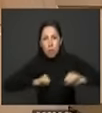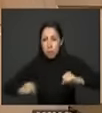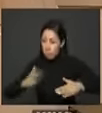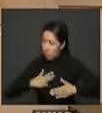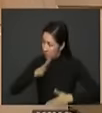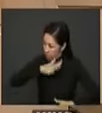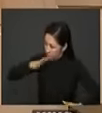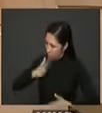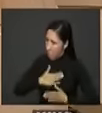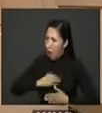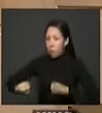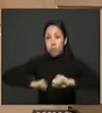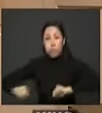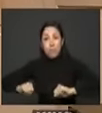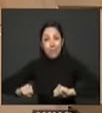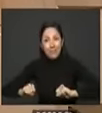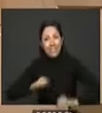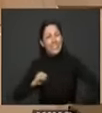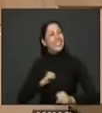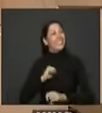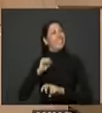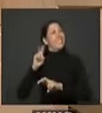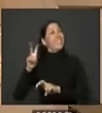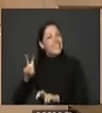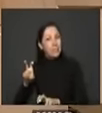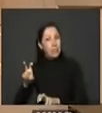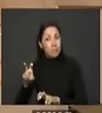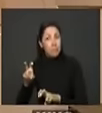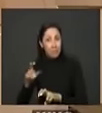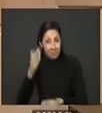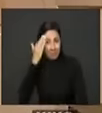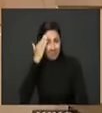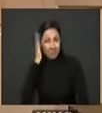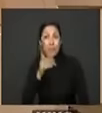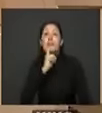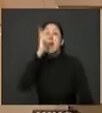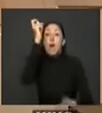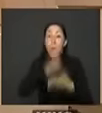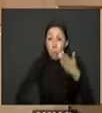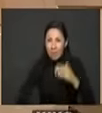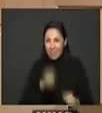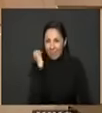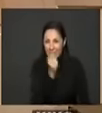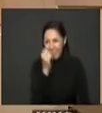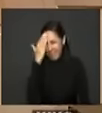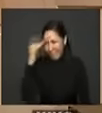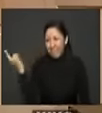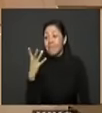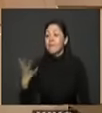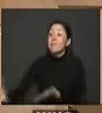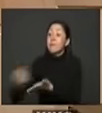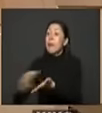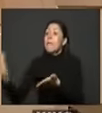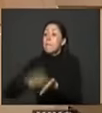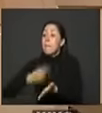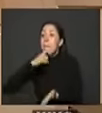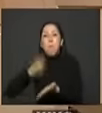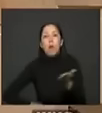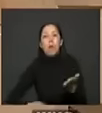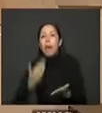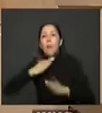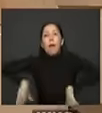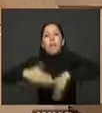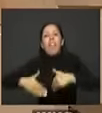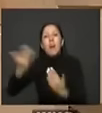pero no van a poder recaudar recursos propios sobre todo el predial que es el principal recurso de cualquier alcalde y cualquier municipio si no tienen